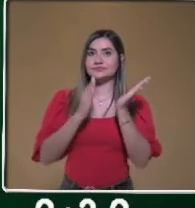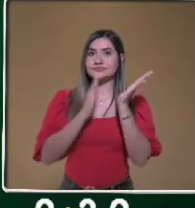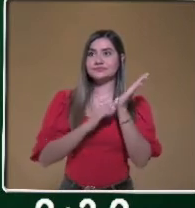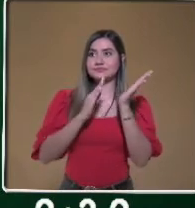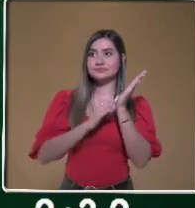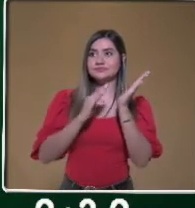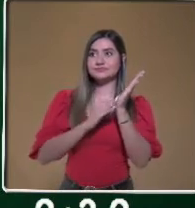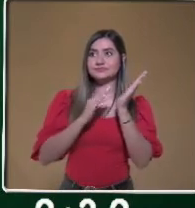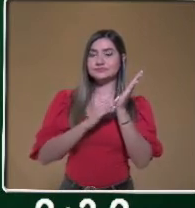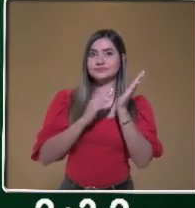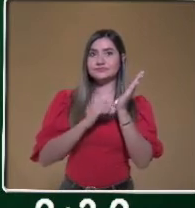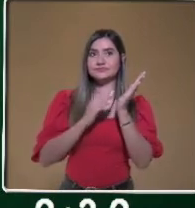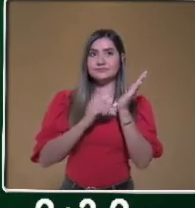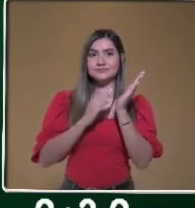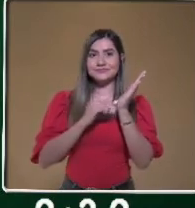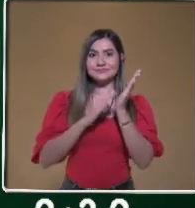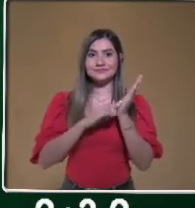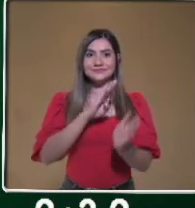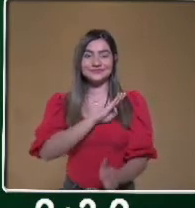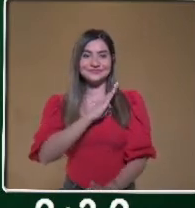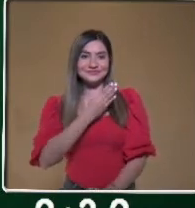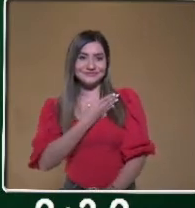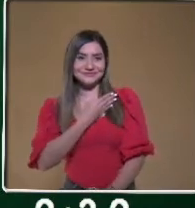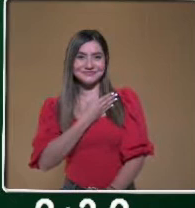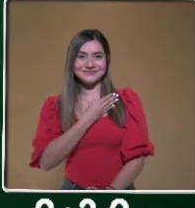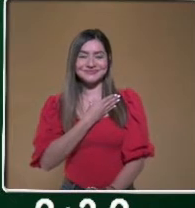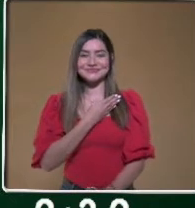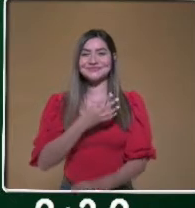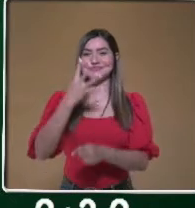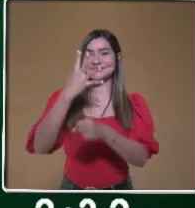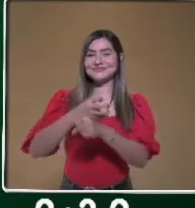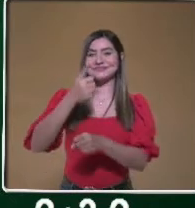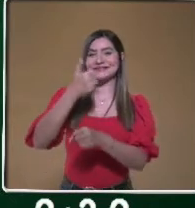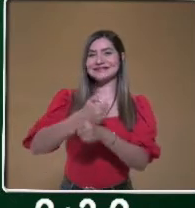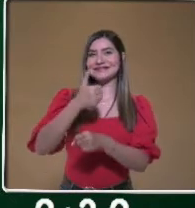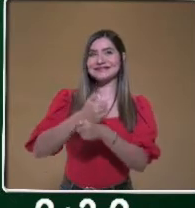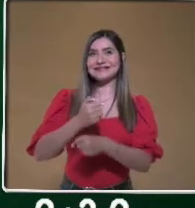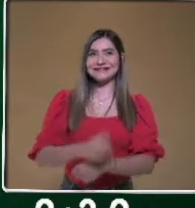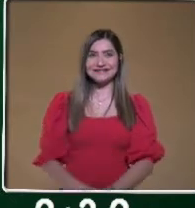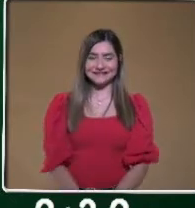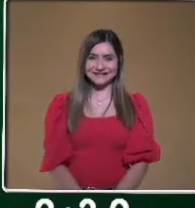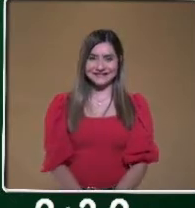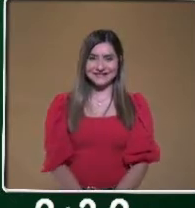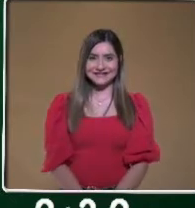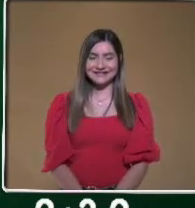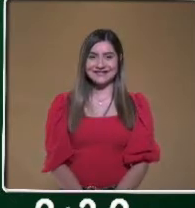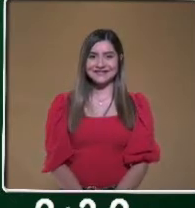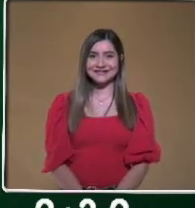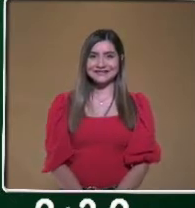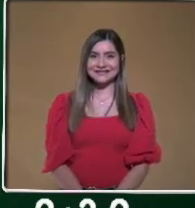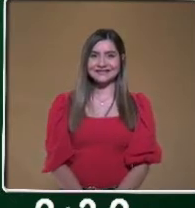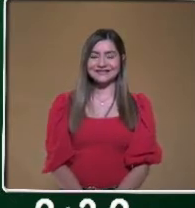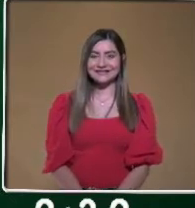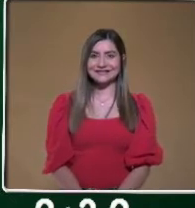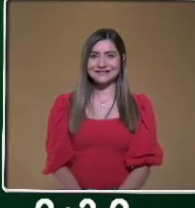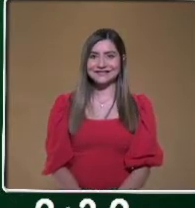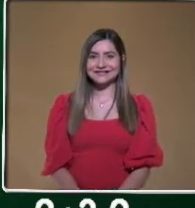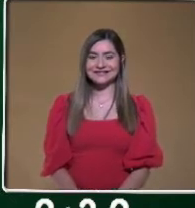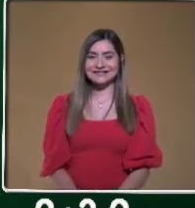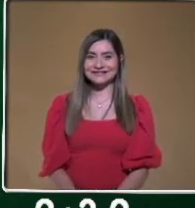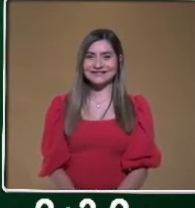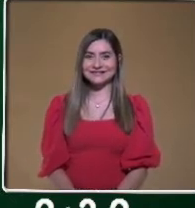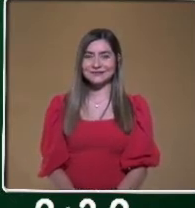¿Y qué dije? Matemática. Ay, perdón. Estamos en la materia de español. Te había dicho